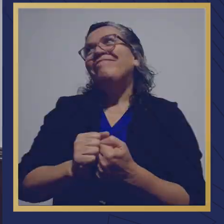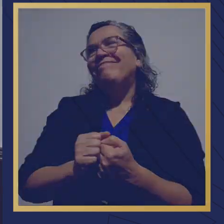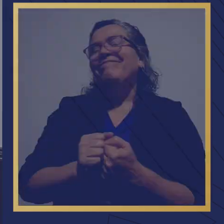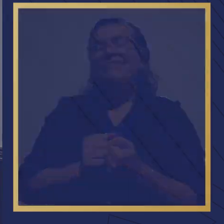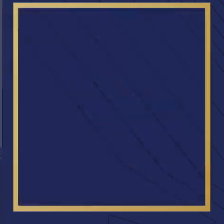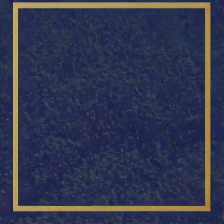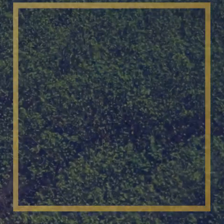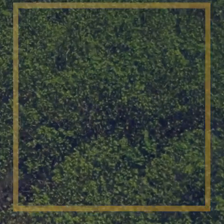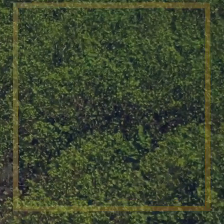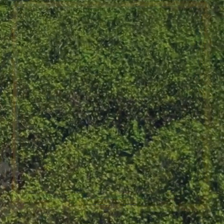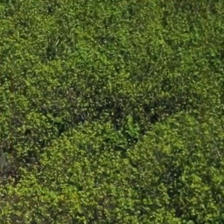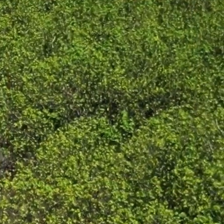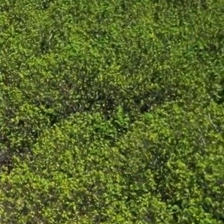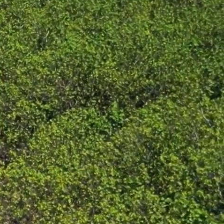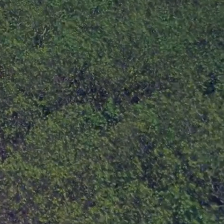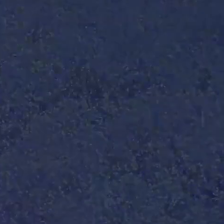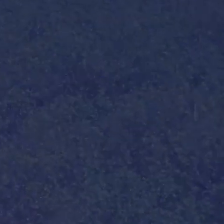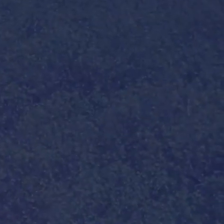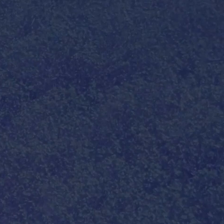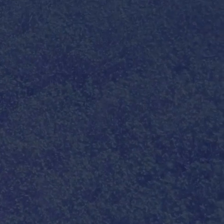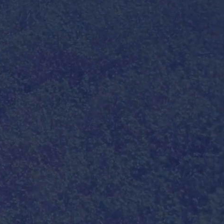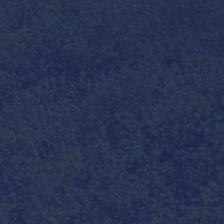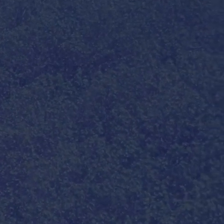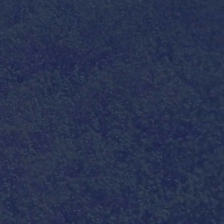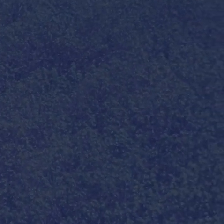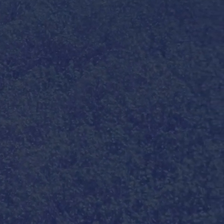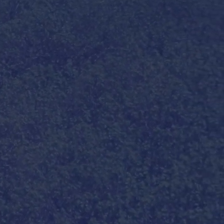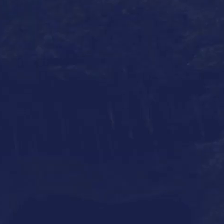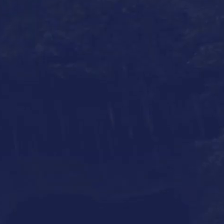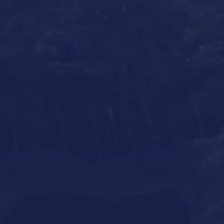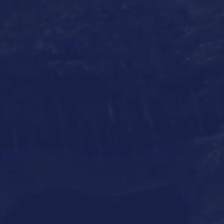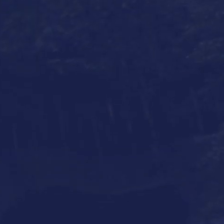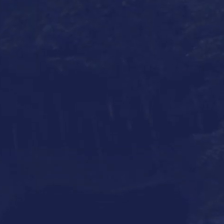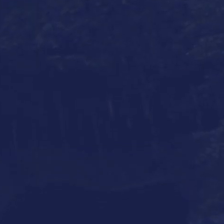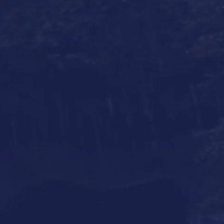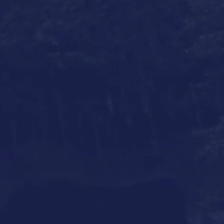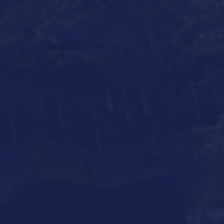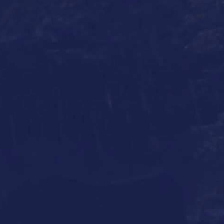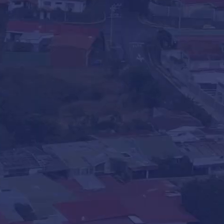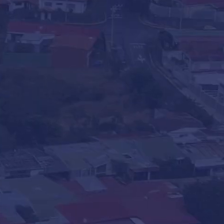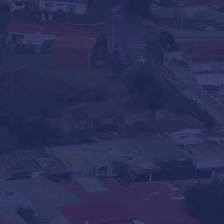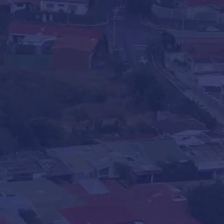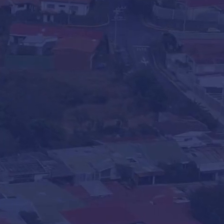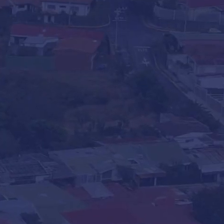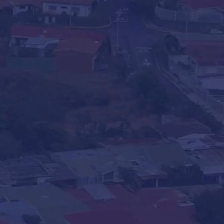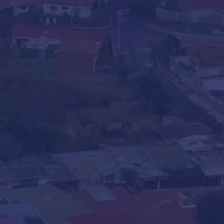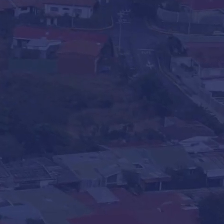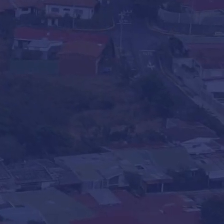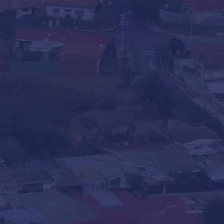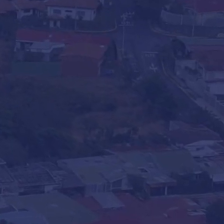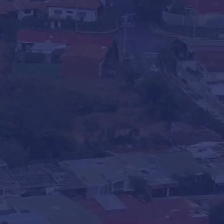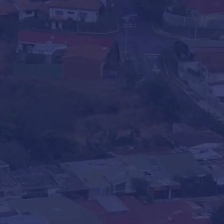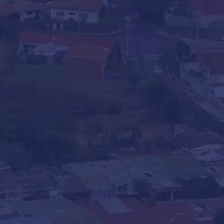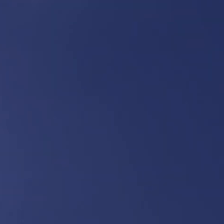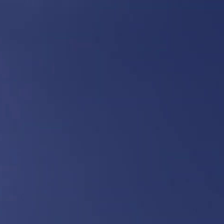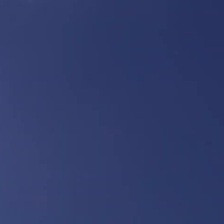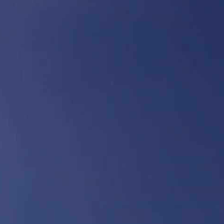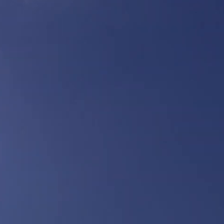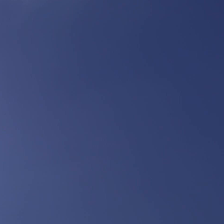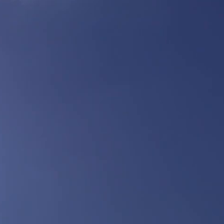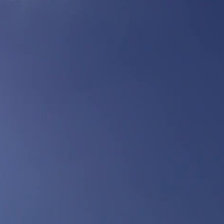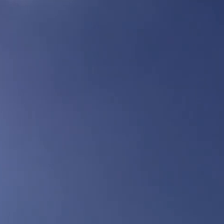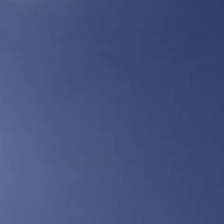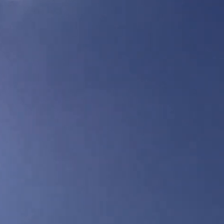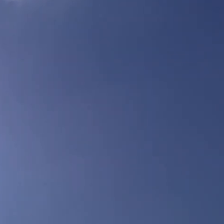gracias. Costa Rica tiene un firme propósito, que la próxima generación crezca en un país